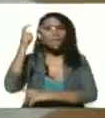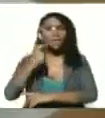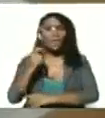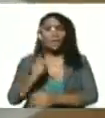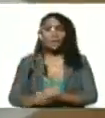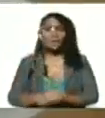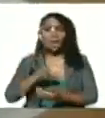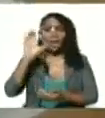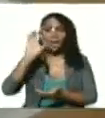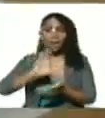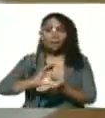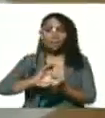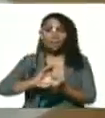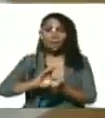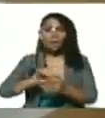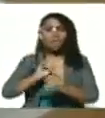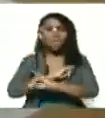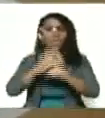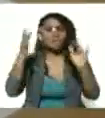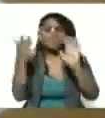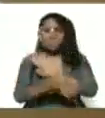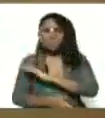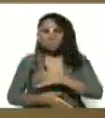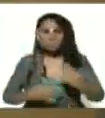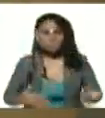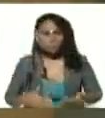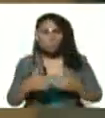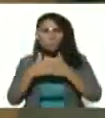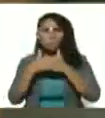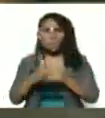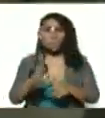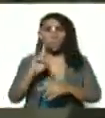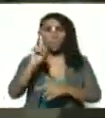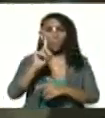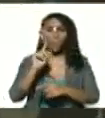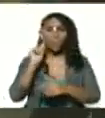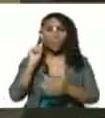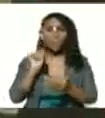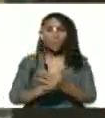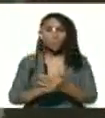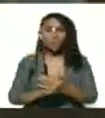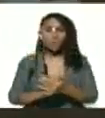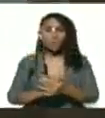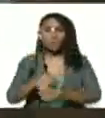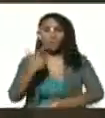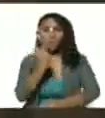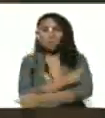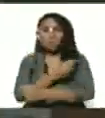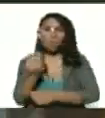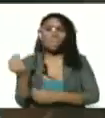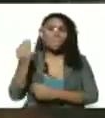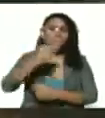Catia con la finalidad de aperturar un punto de vacunación más